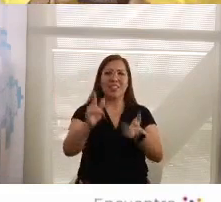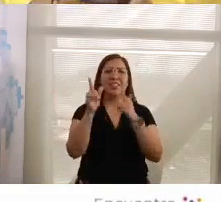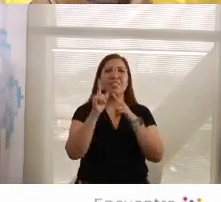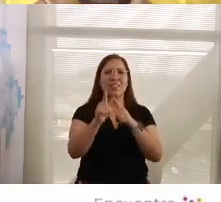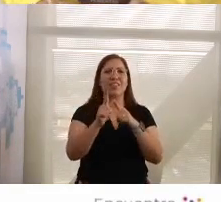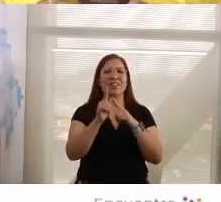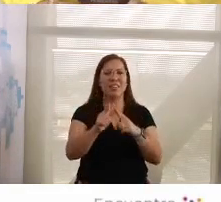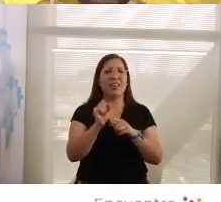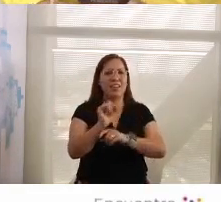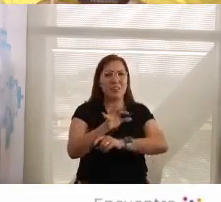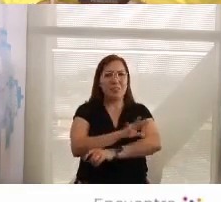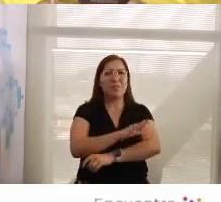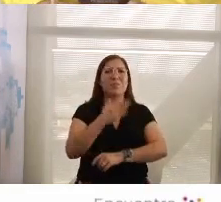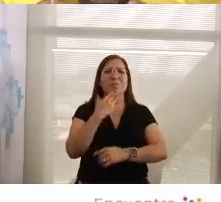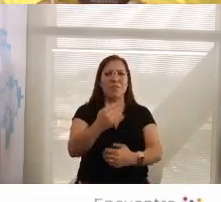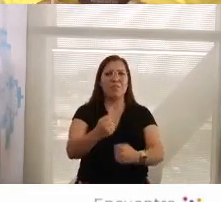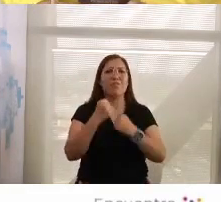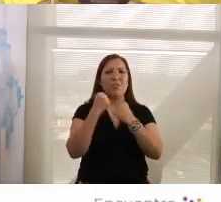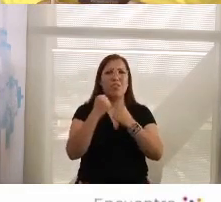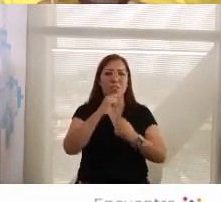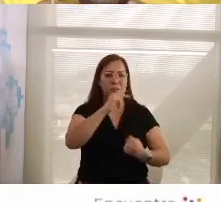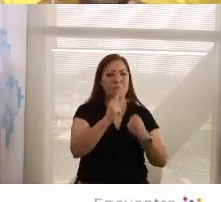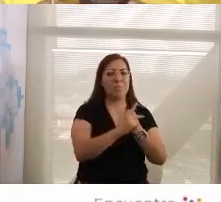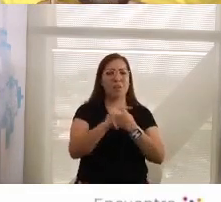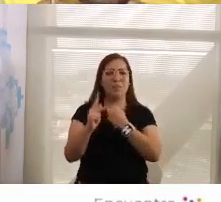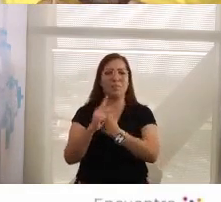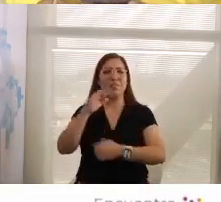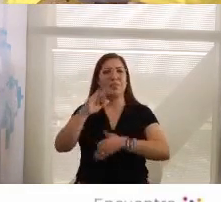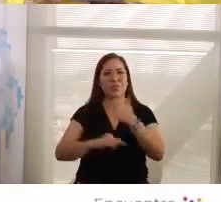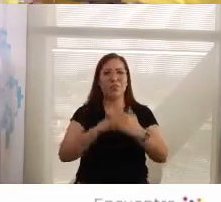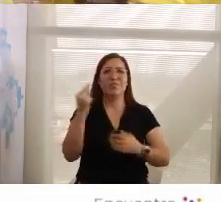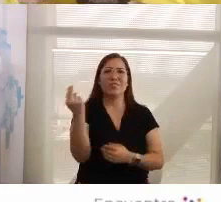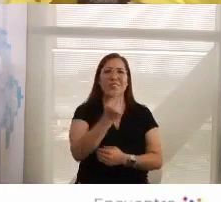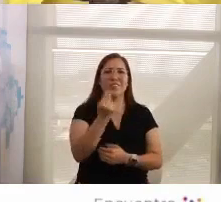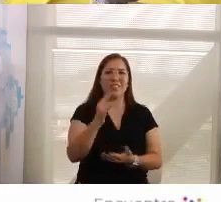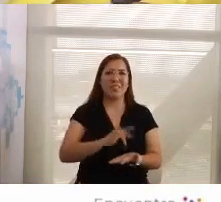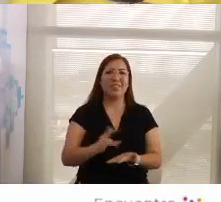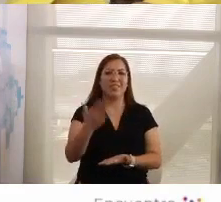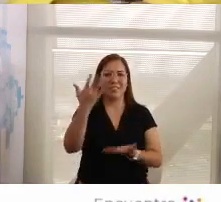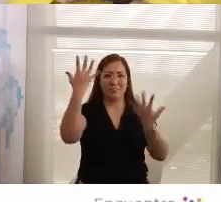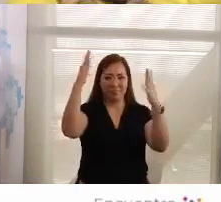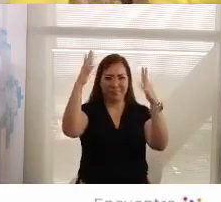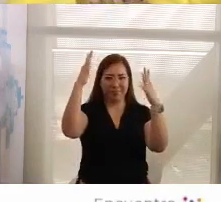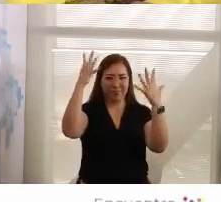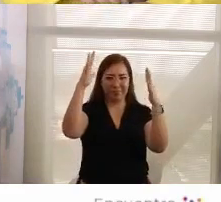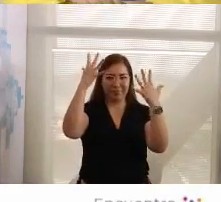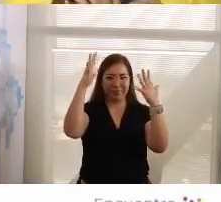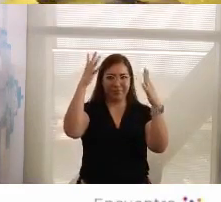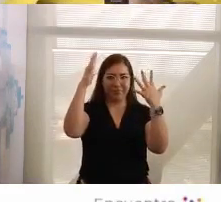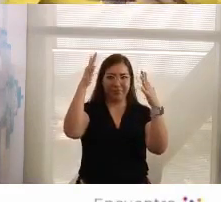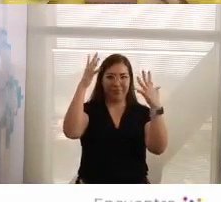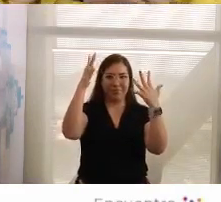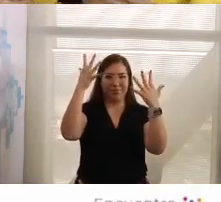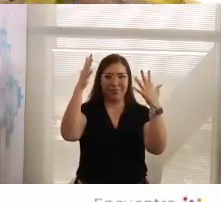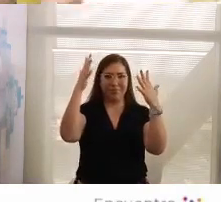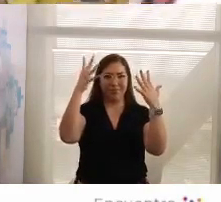vibrante y fuerte que nuestros países lo necesitan muchas gracias gracias. Gracias. Gracias.